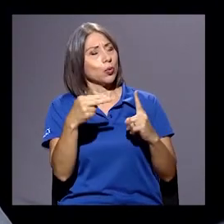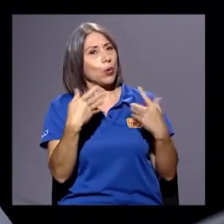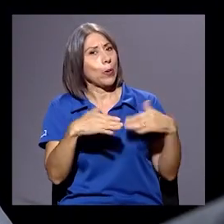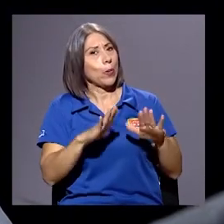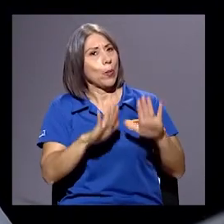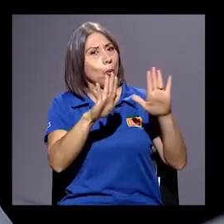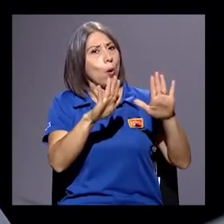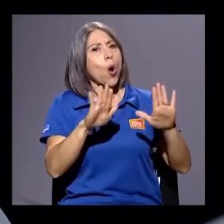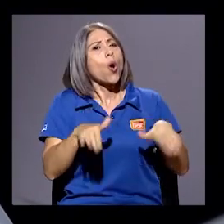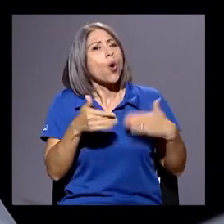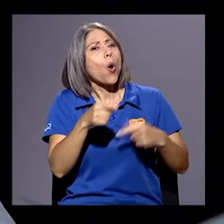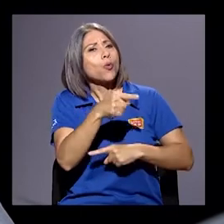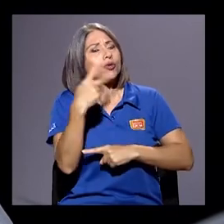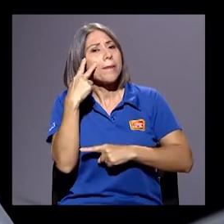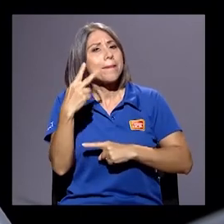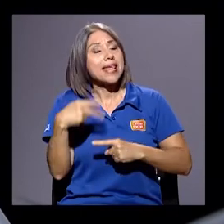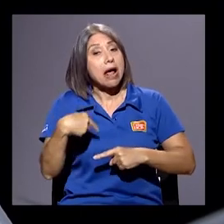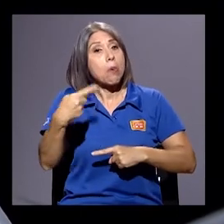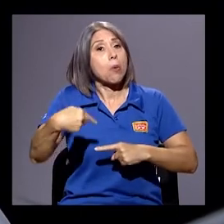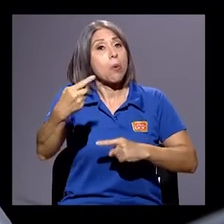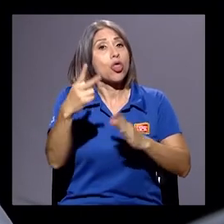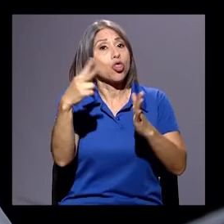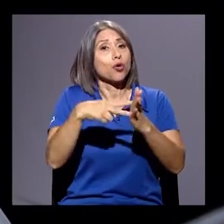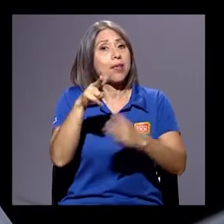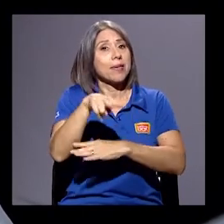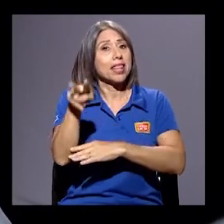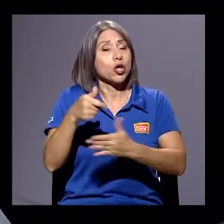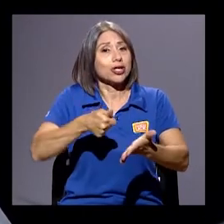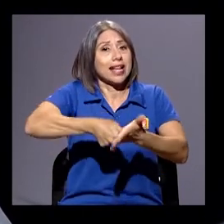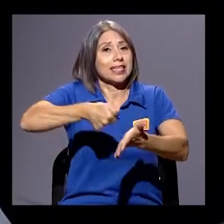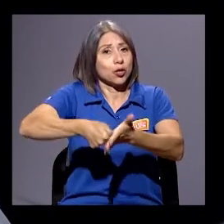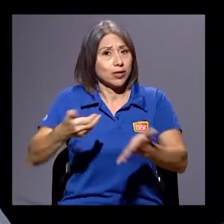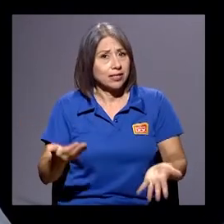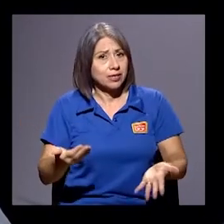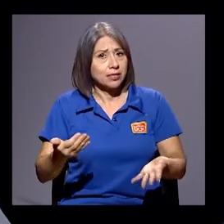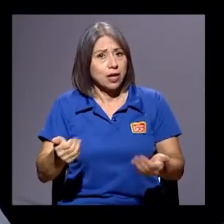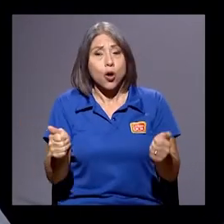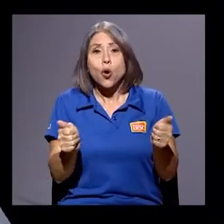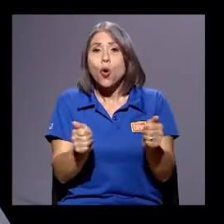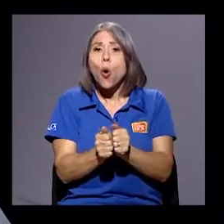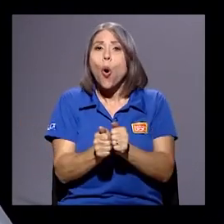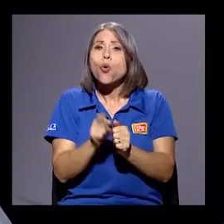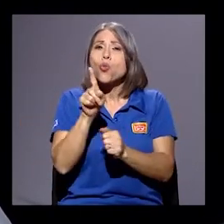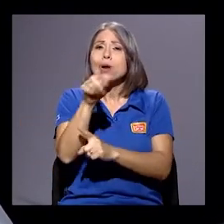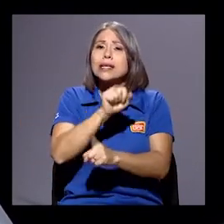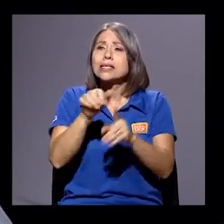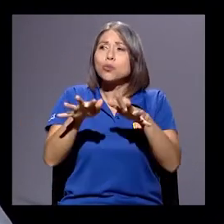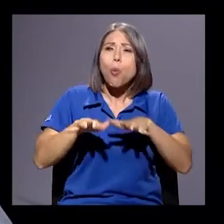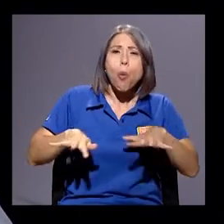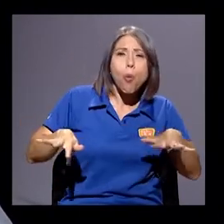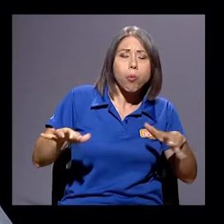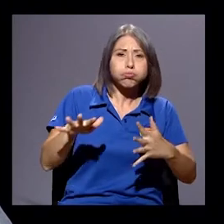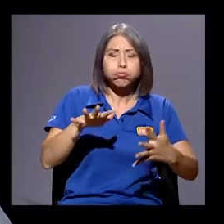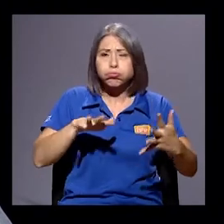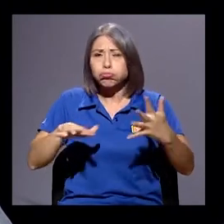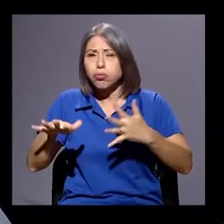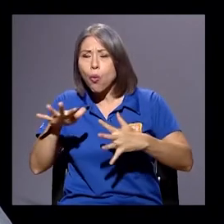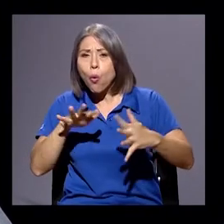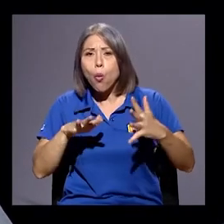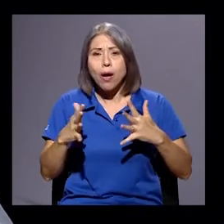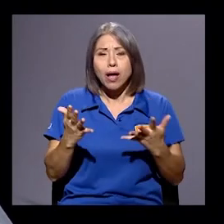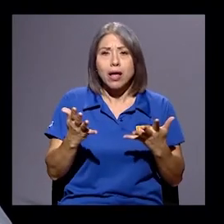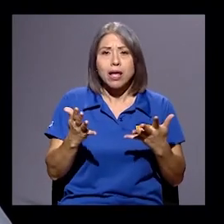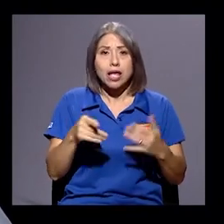de 2022? ¿Con un panorama que se ha catalogado turbio y que, de algún modo,